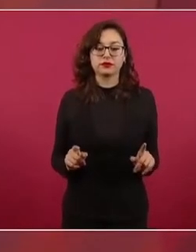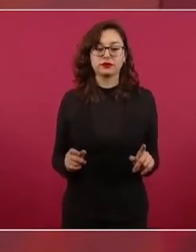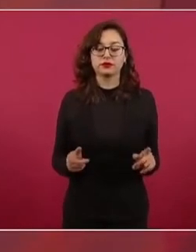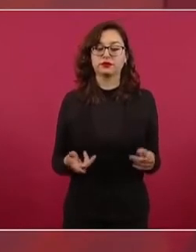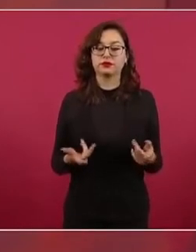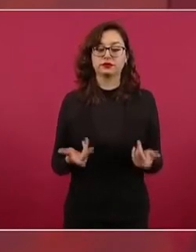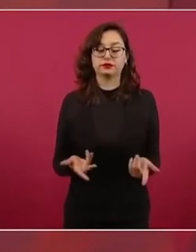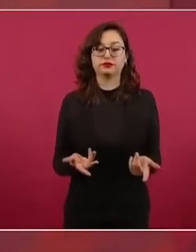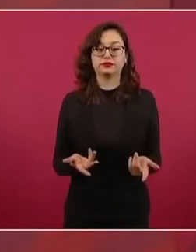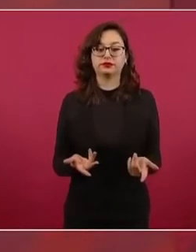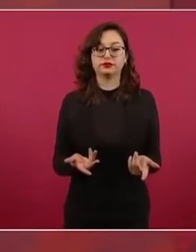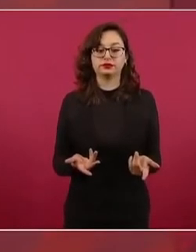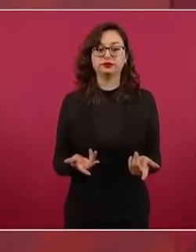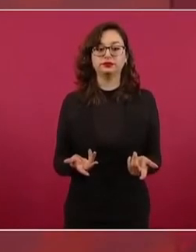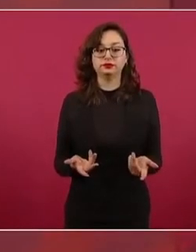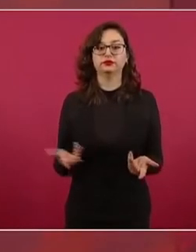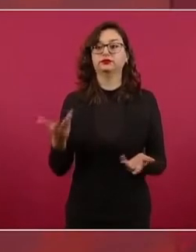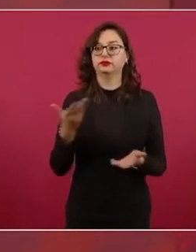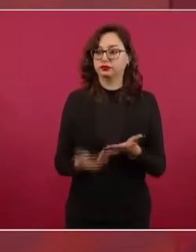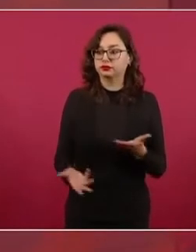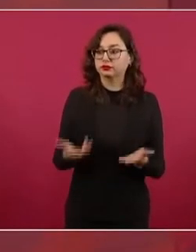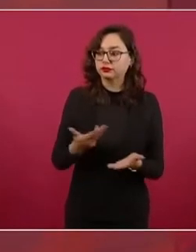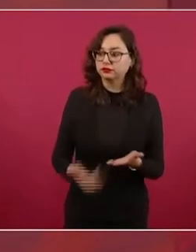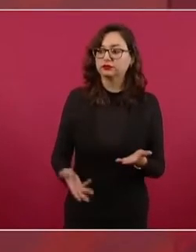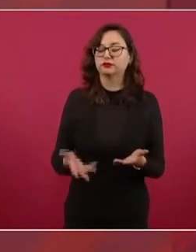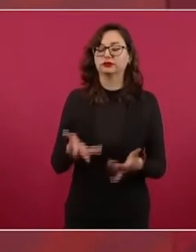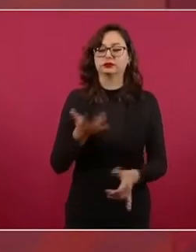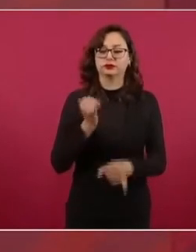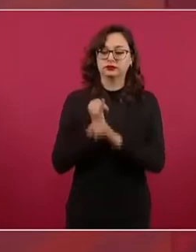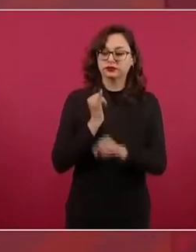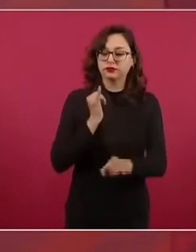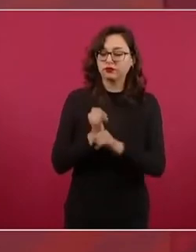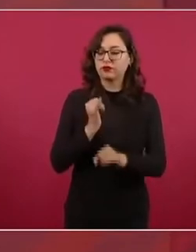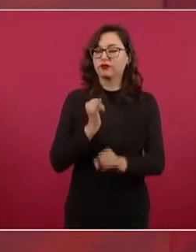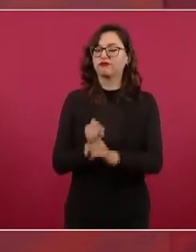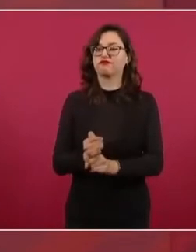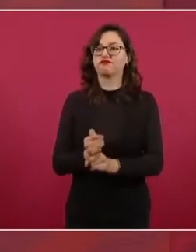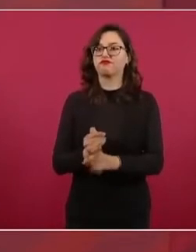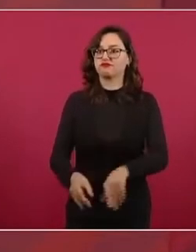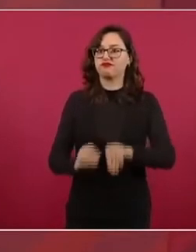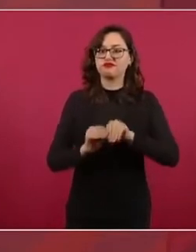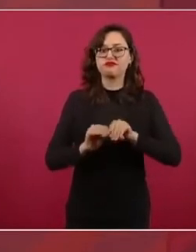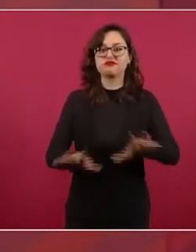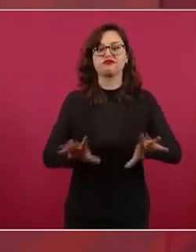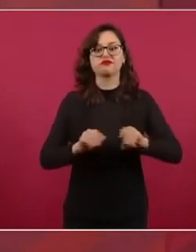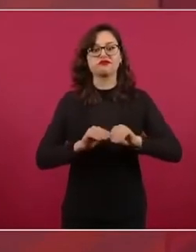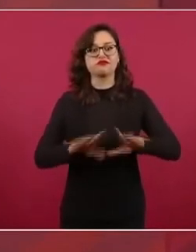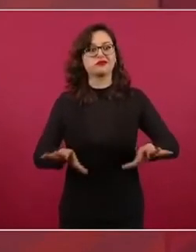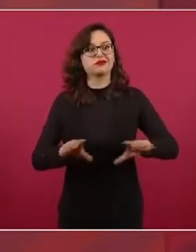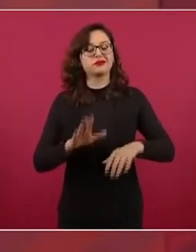más redes sociales y cada ciudadano tiene